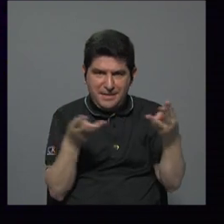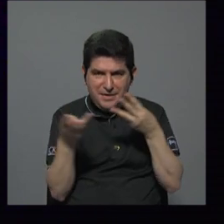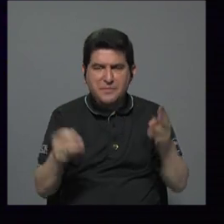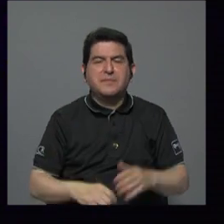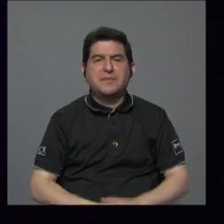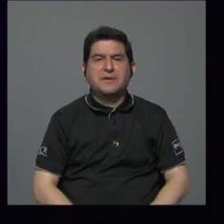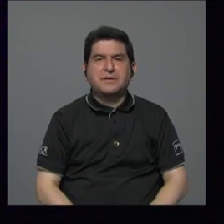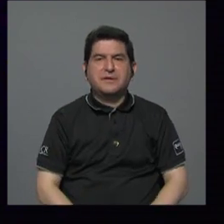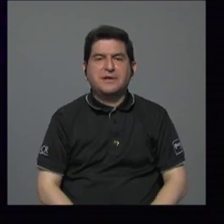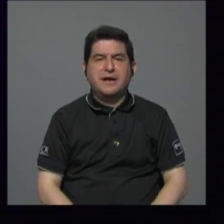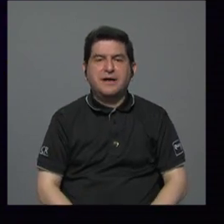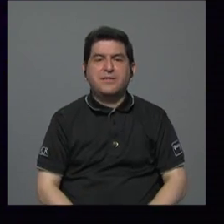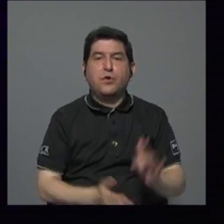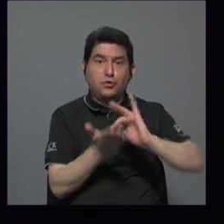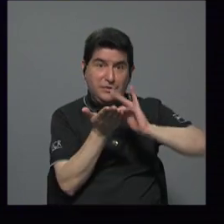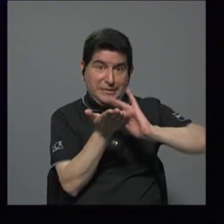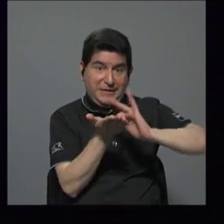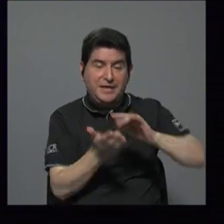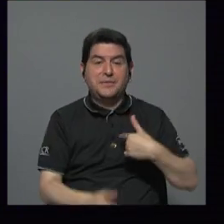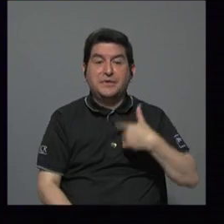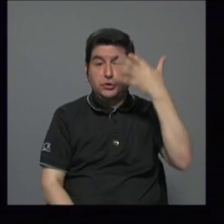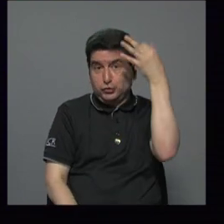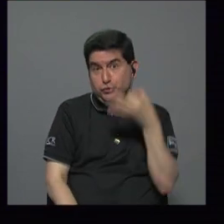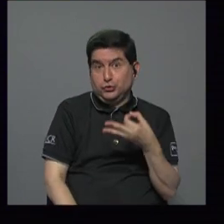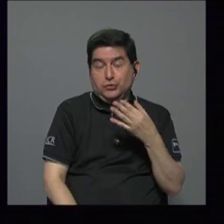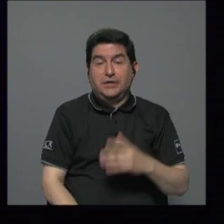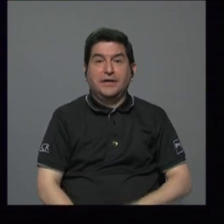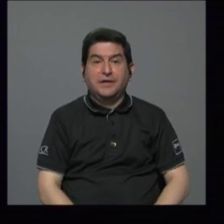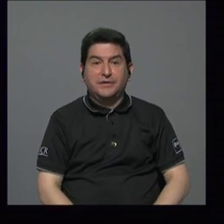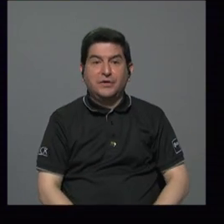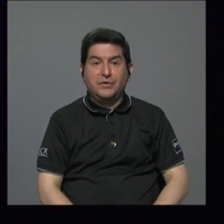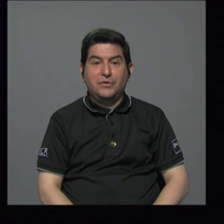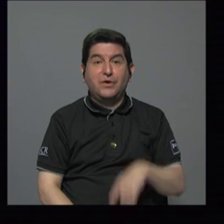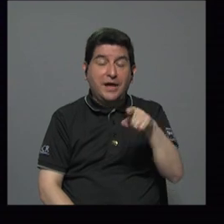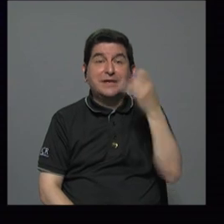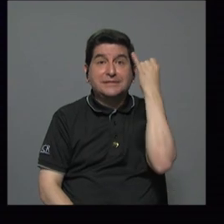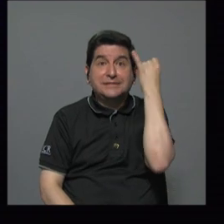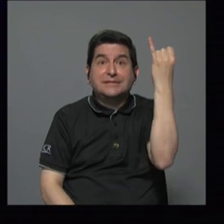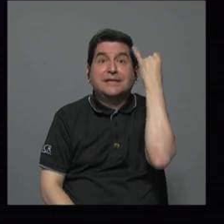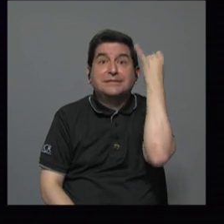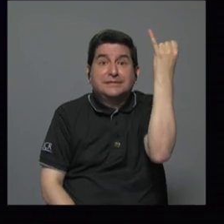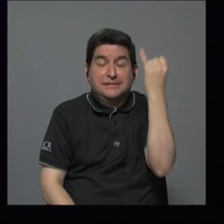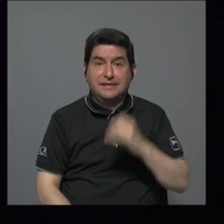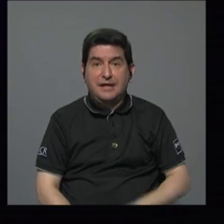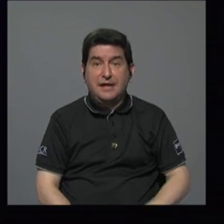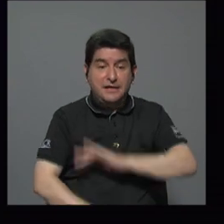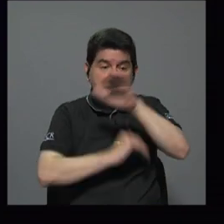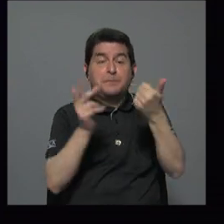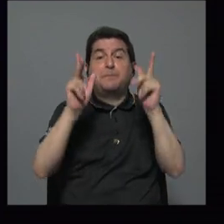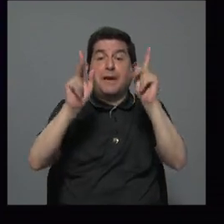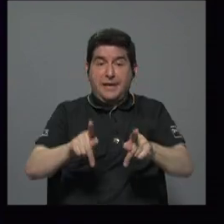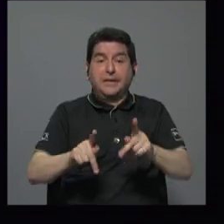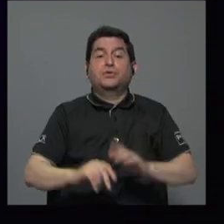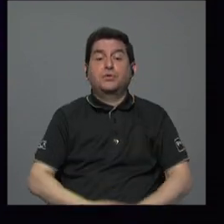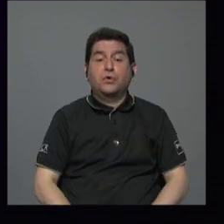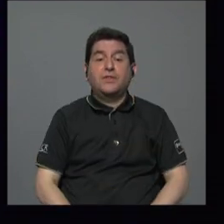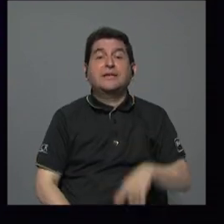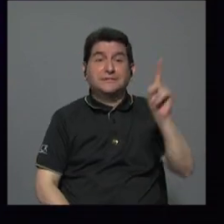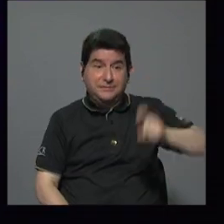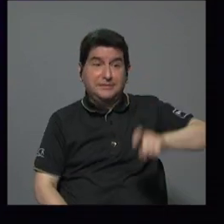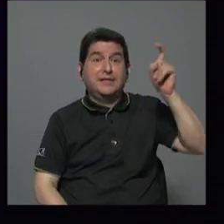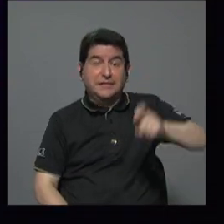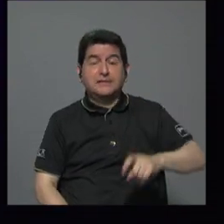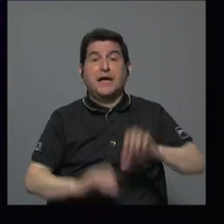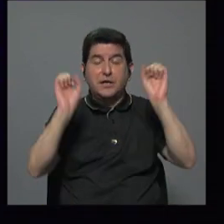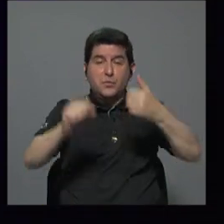de medicamentos creo que son iniciativas que son para todas las personas y son necesarias